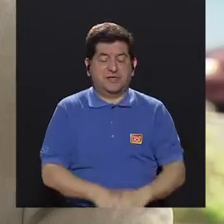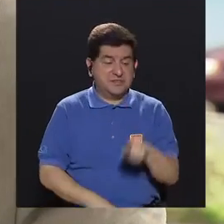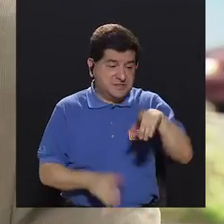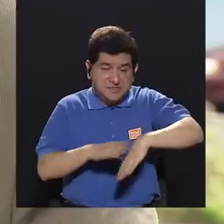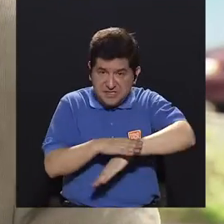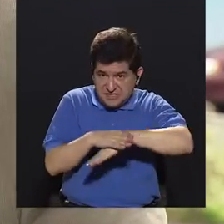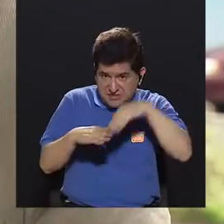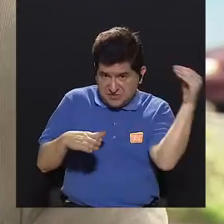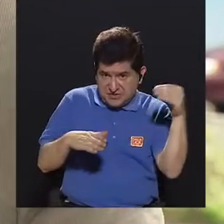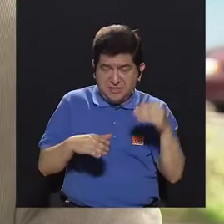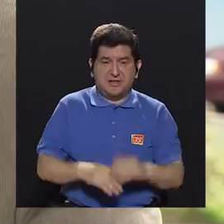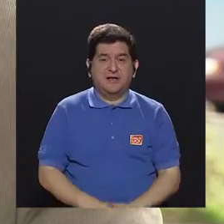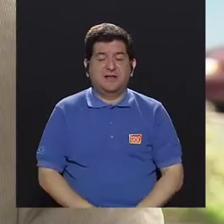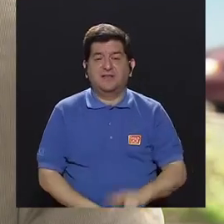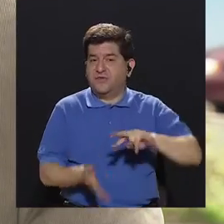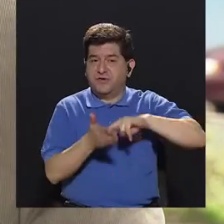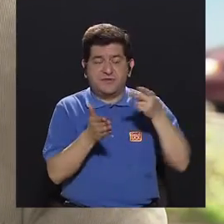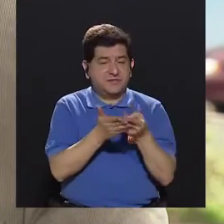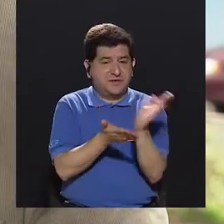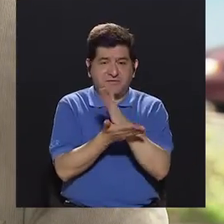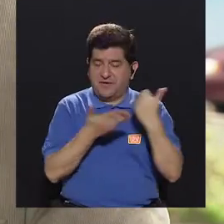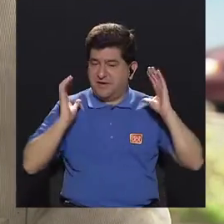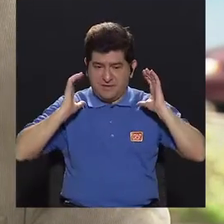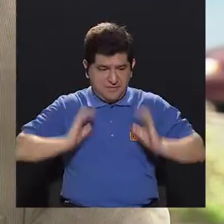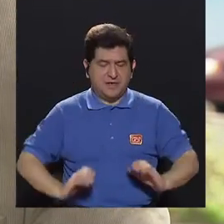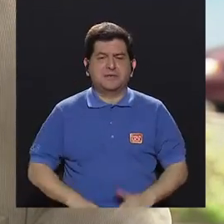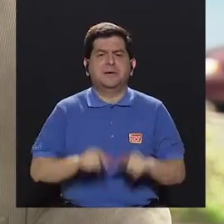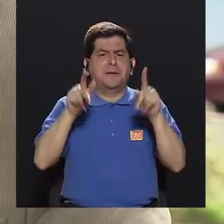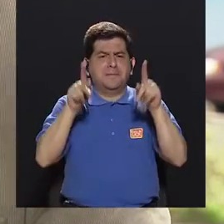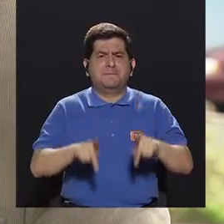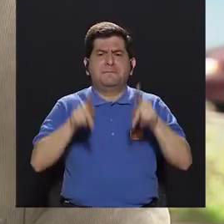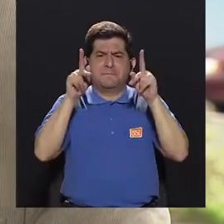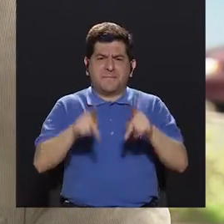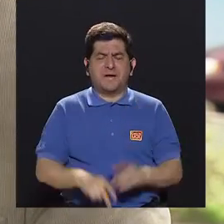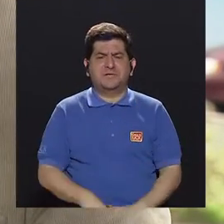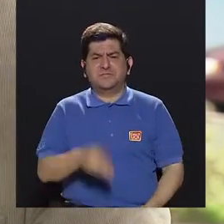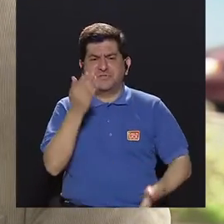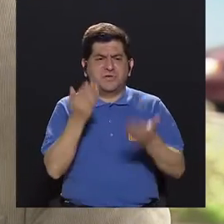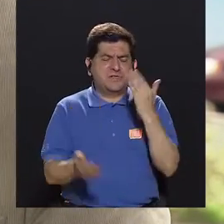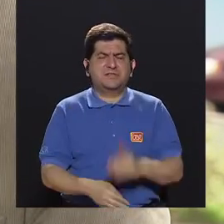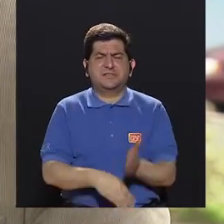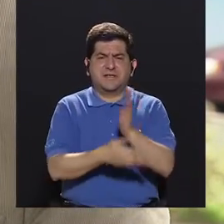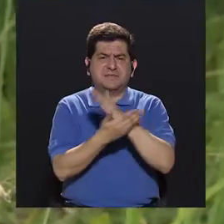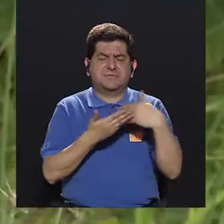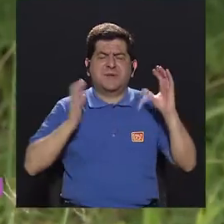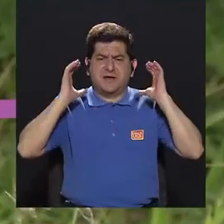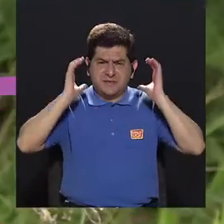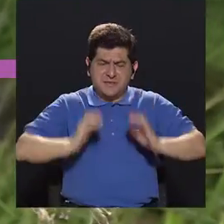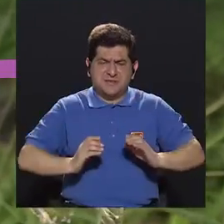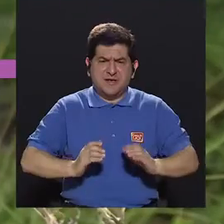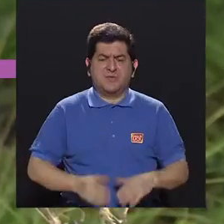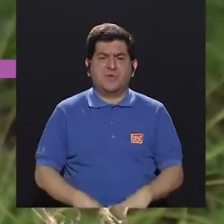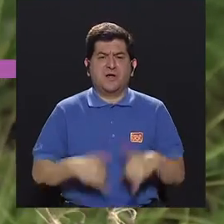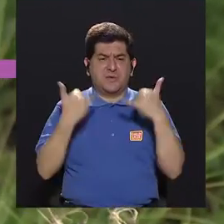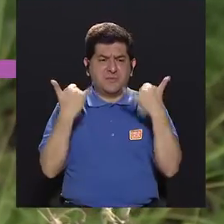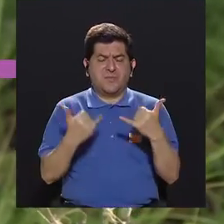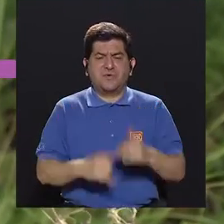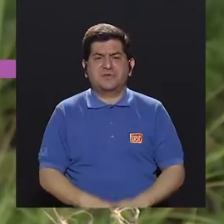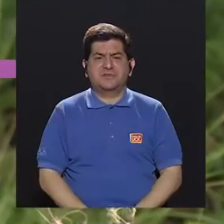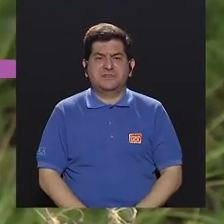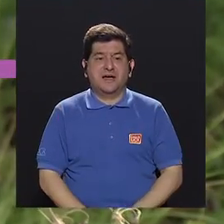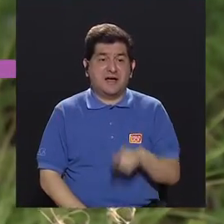sacamos eso que no funciona, no es sacar una parte de nuestro cuerpo. ¿Cuántas personas han estado perdiendo órganos? Se han ido